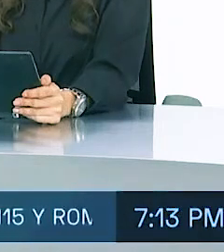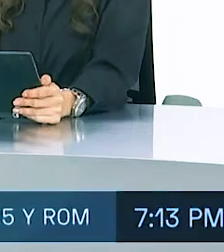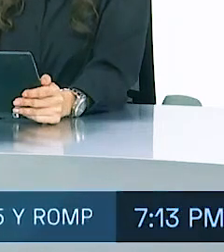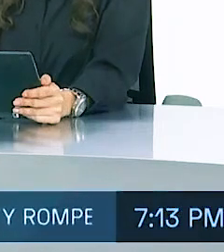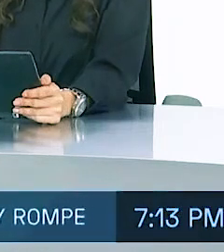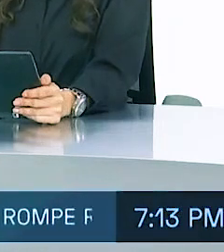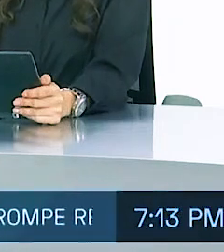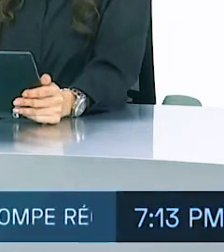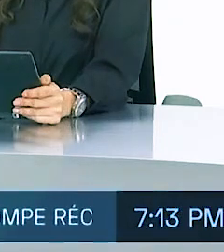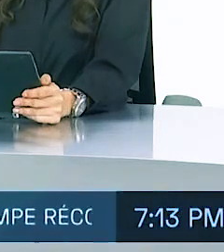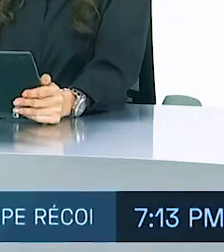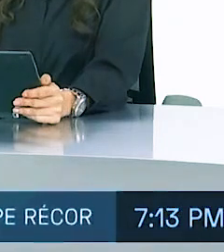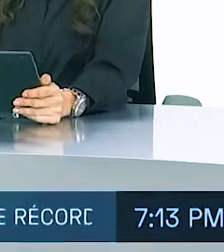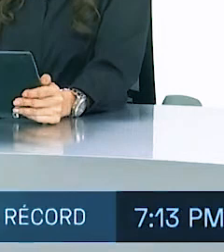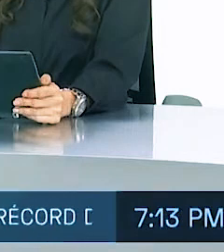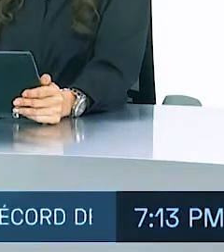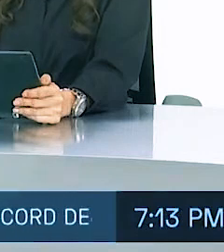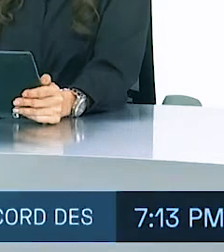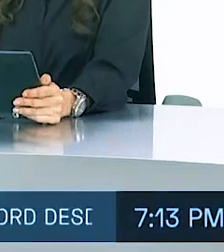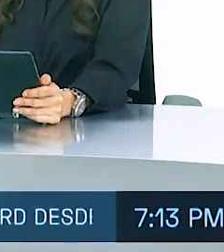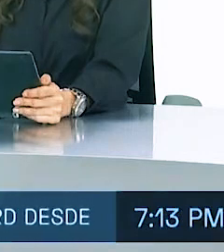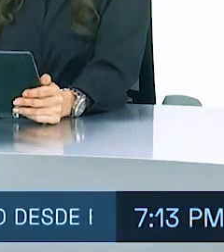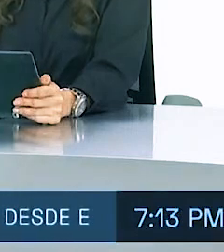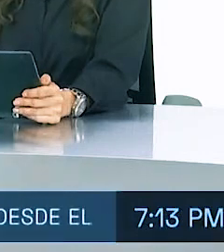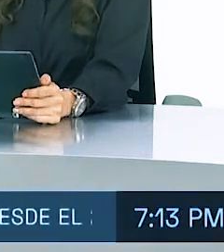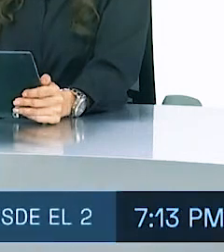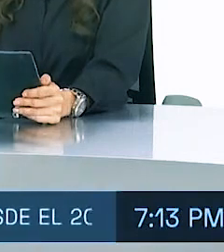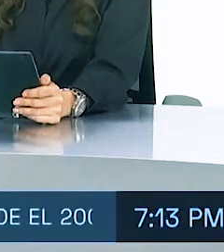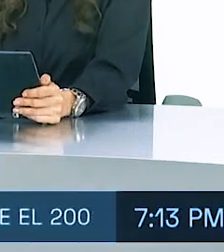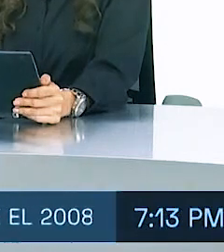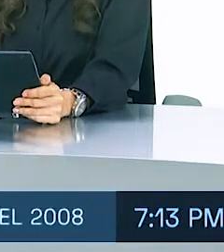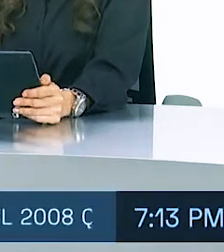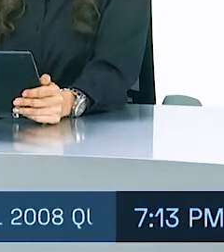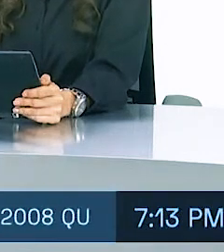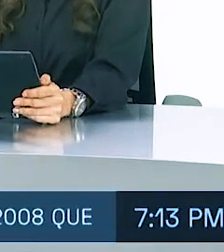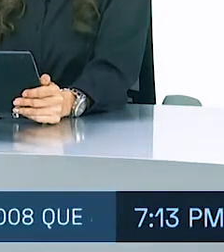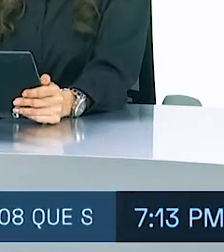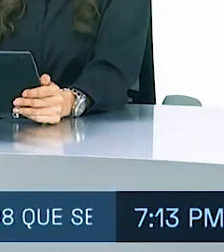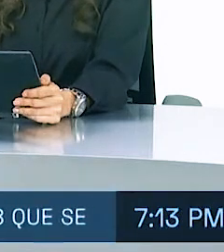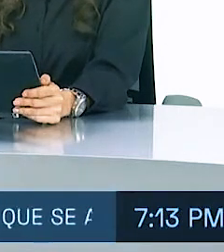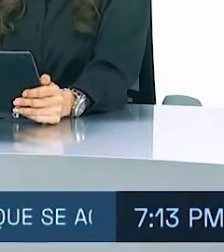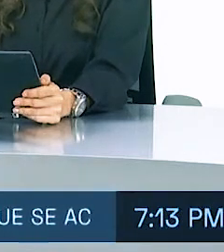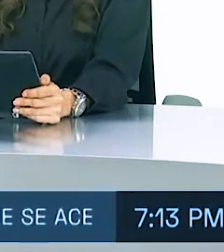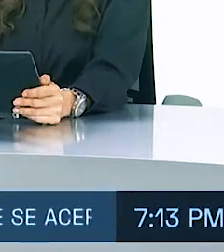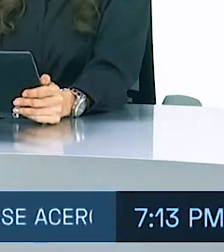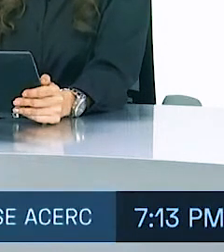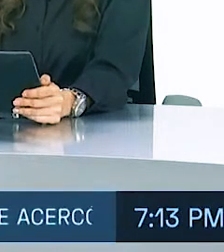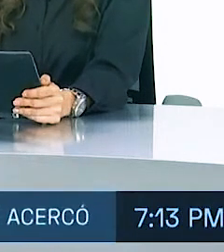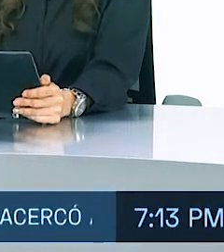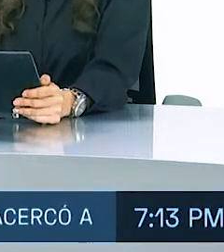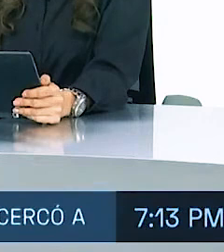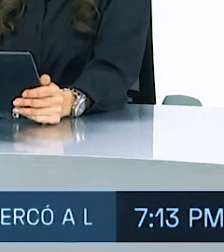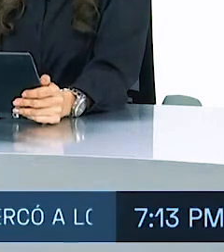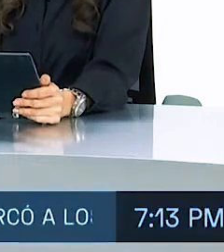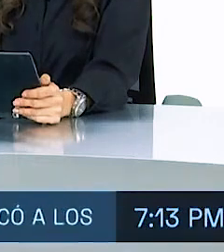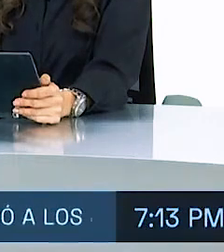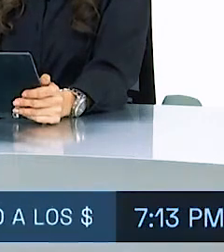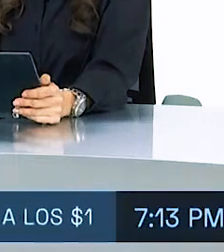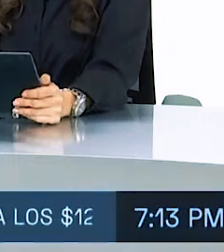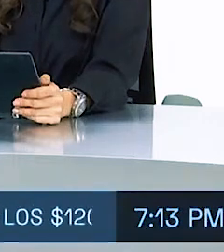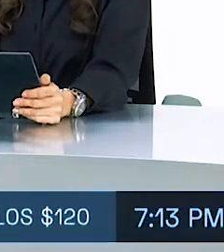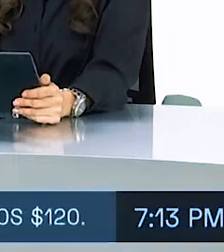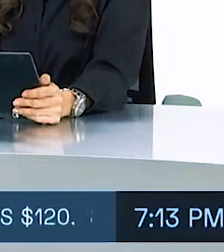el proceso de parto cuidado cariñoso y sensible contacto piel con piel de la madre con el recién nacido y alojamiento del bebé con su